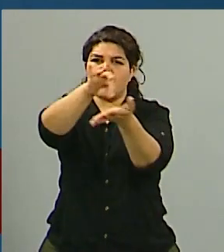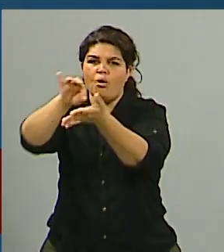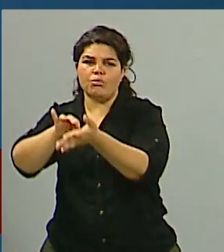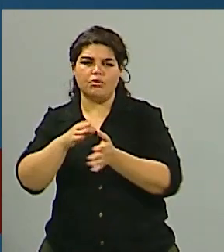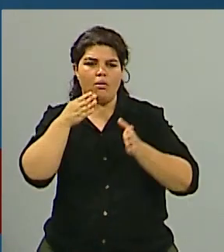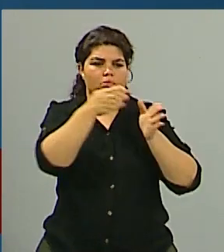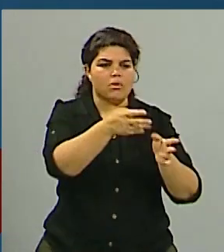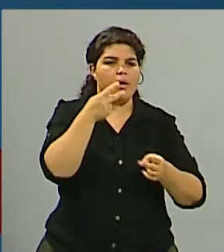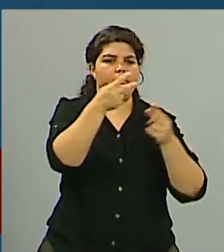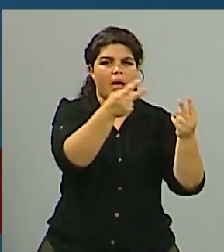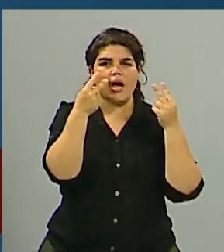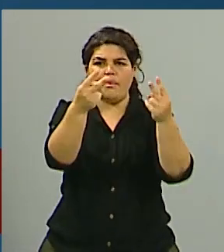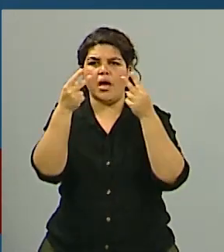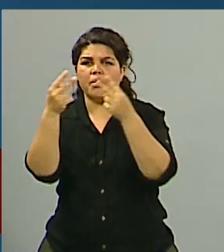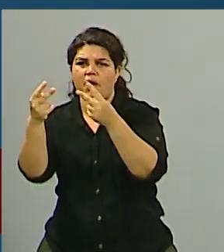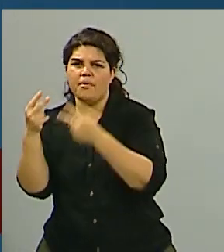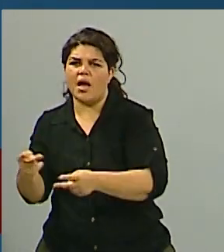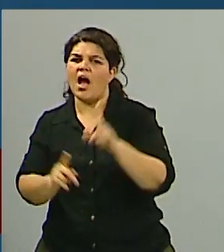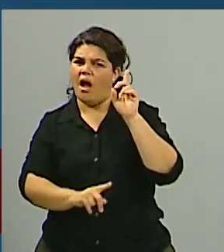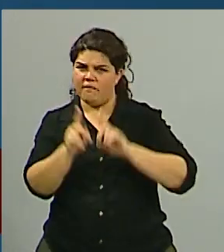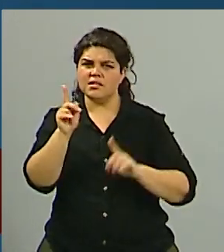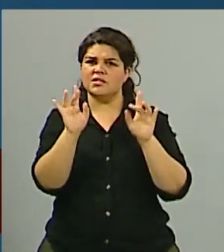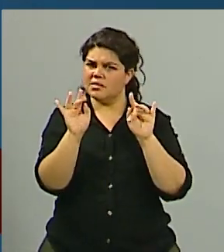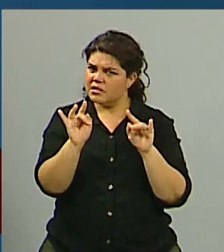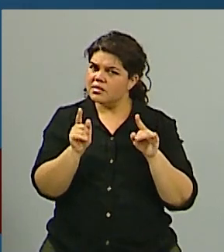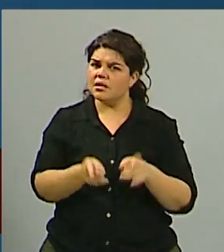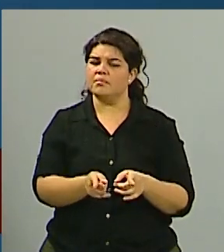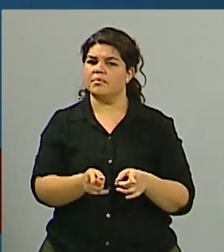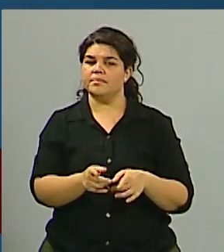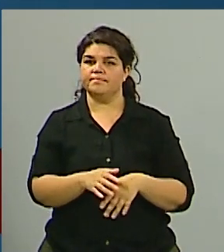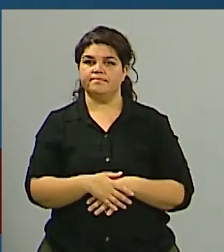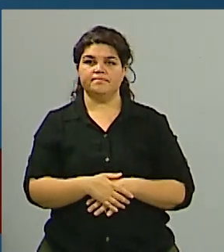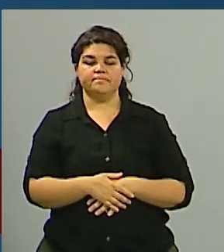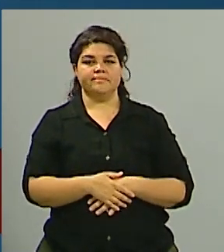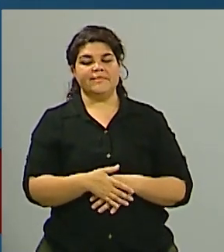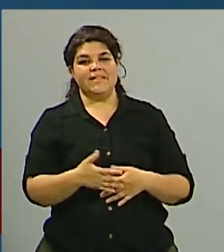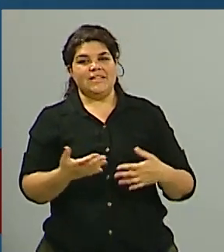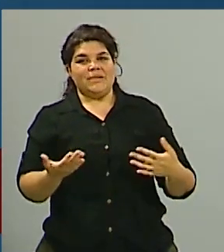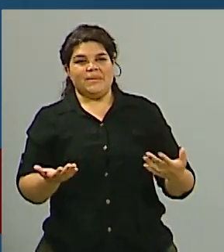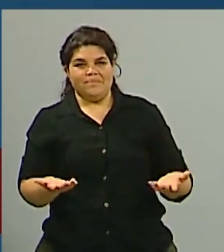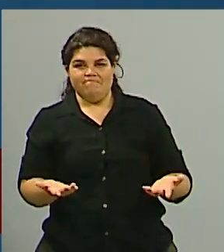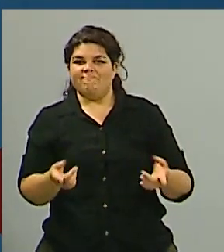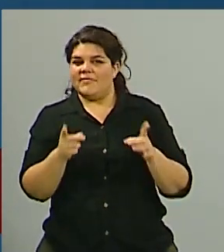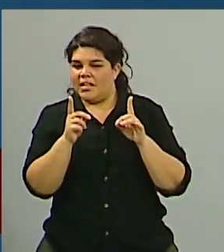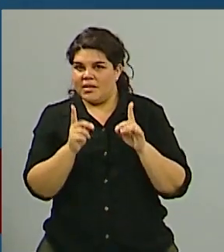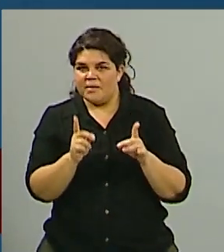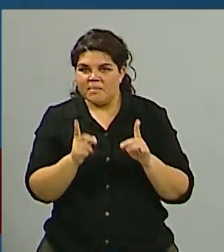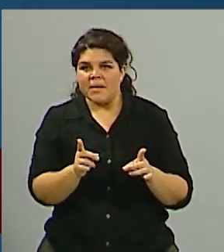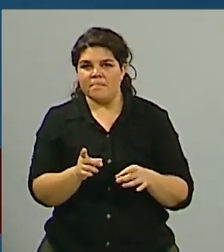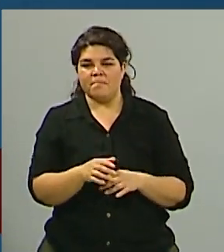país bueno obviamente el efecto no ha sido